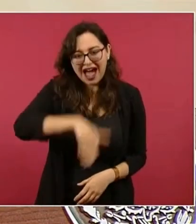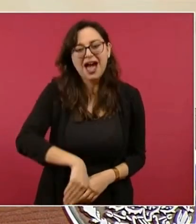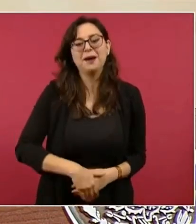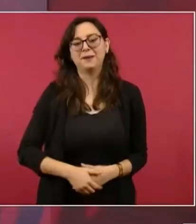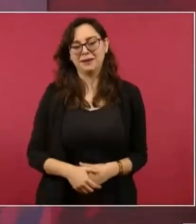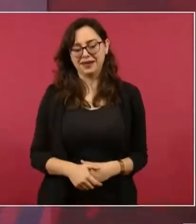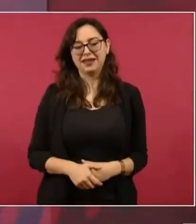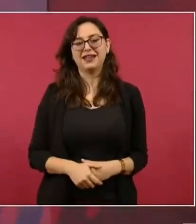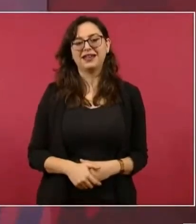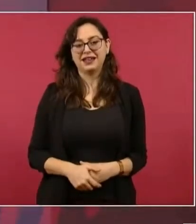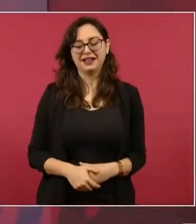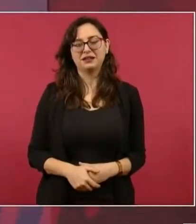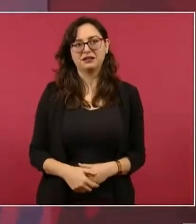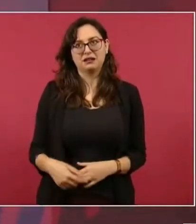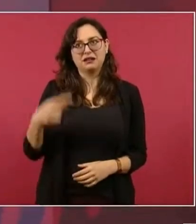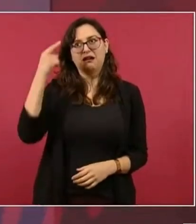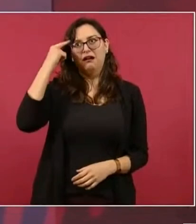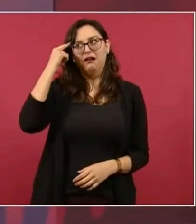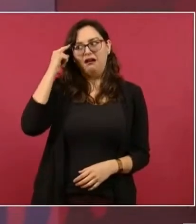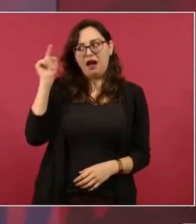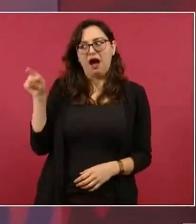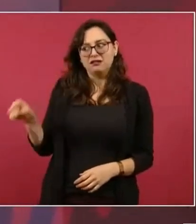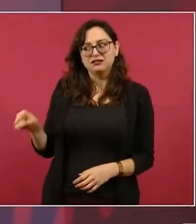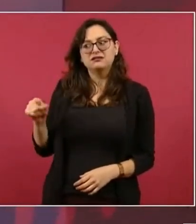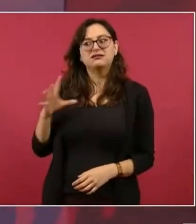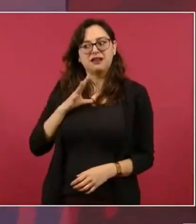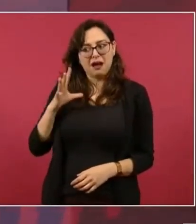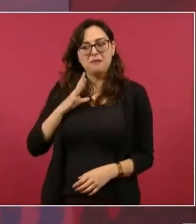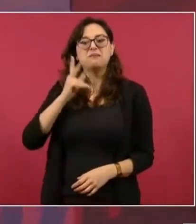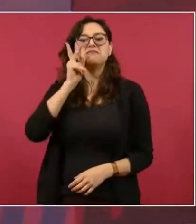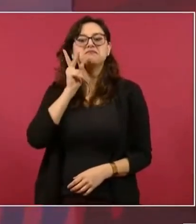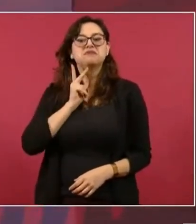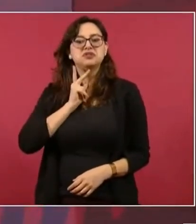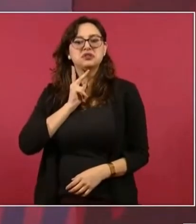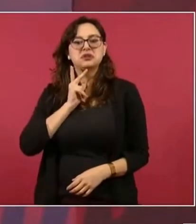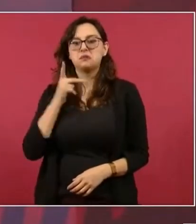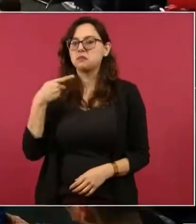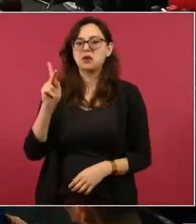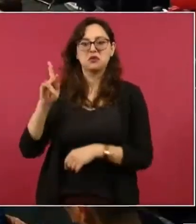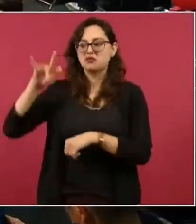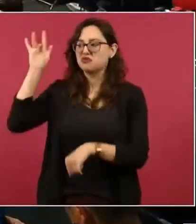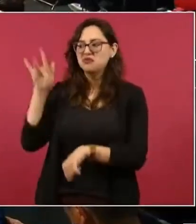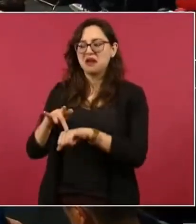Es de juicio práctico. Entonces, ¿por qué